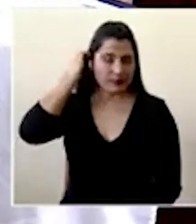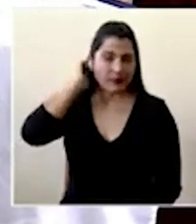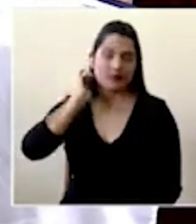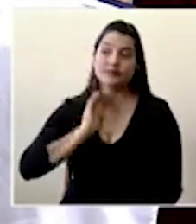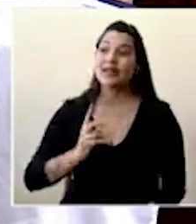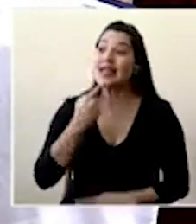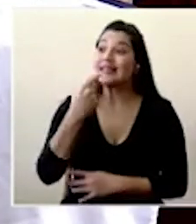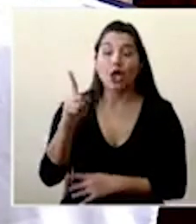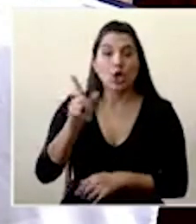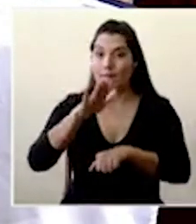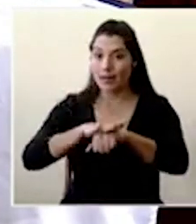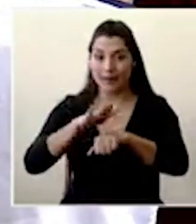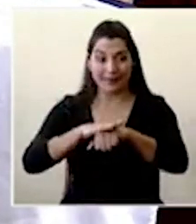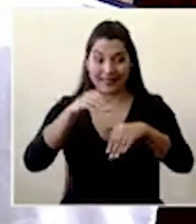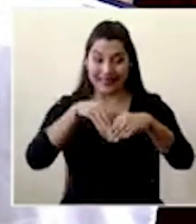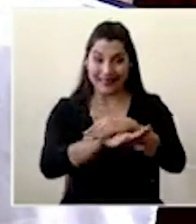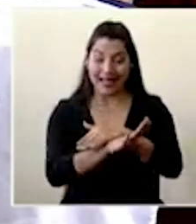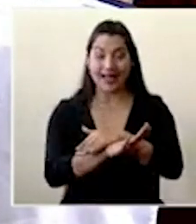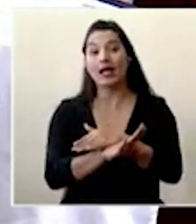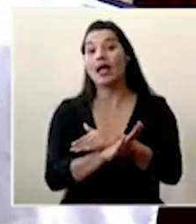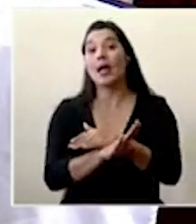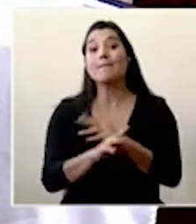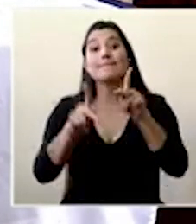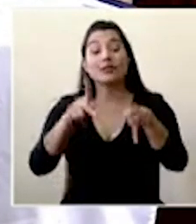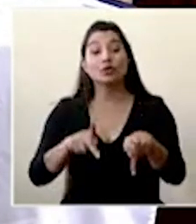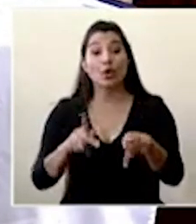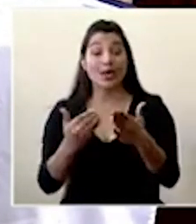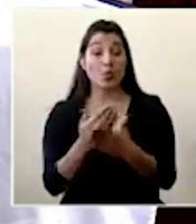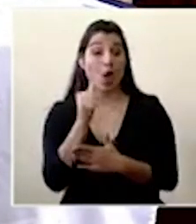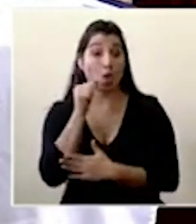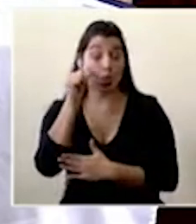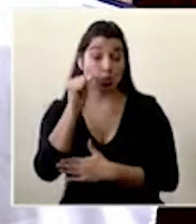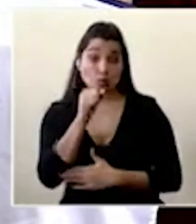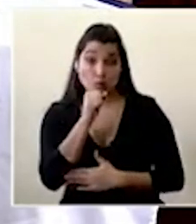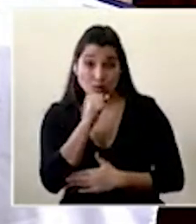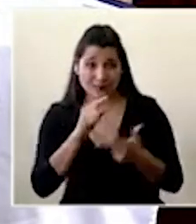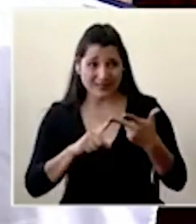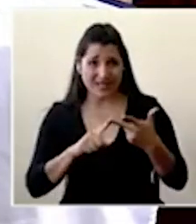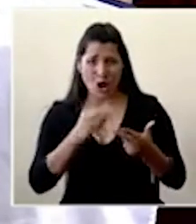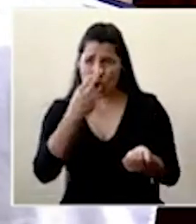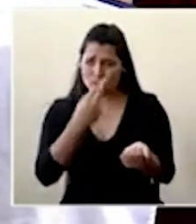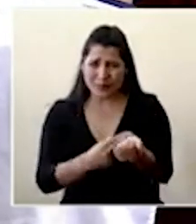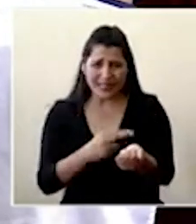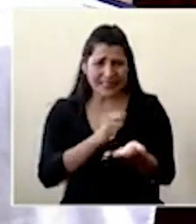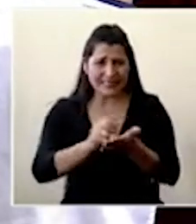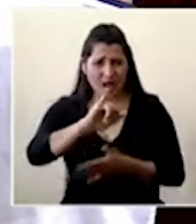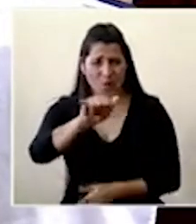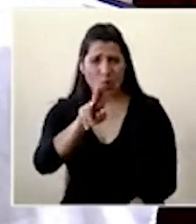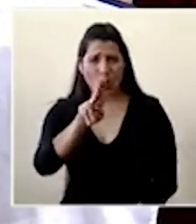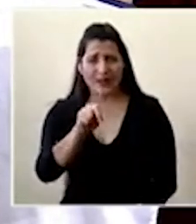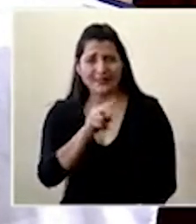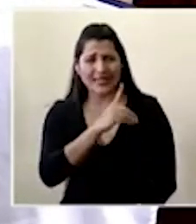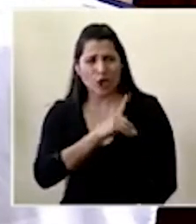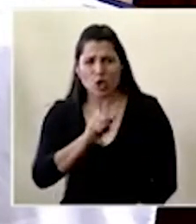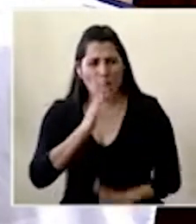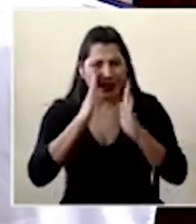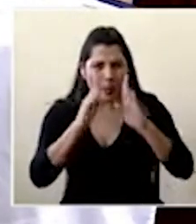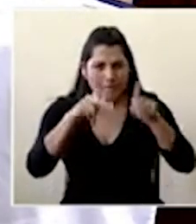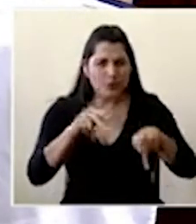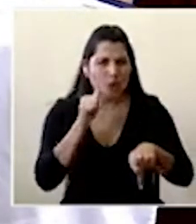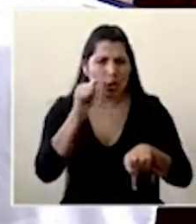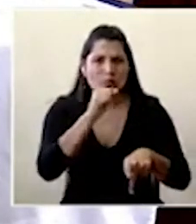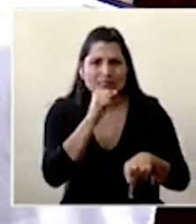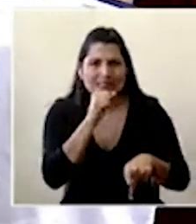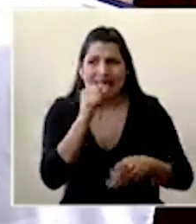Juan de Dios le pidió recibir a adulto mayor por abandono pero que no lo pudo atender que vamos a hacer con las personas adultas mayores